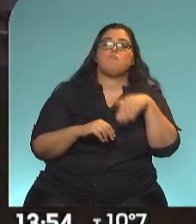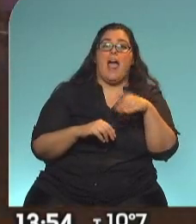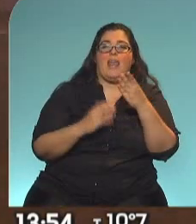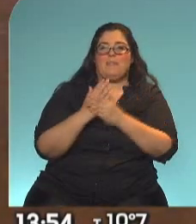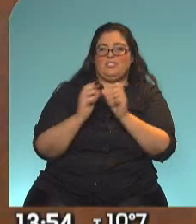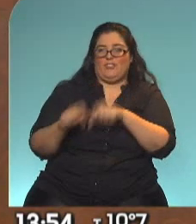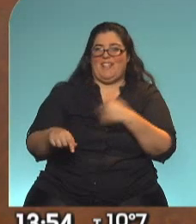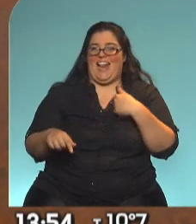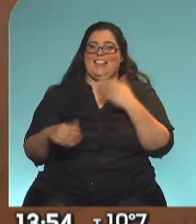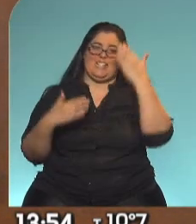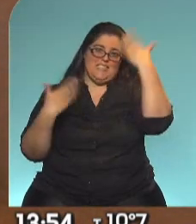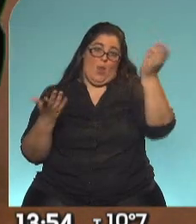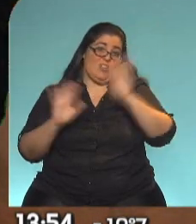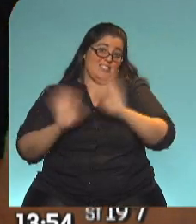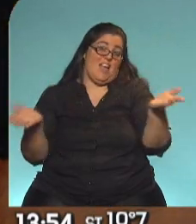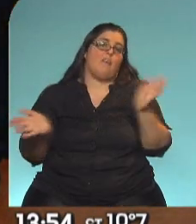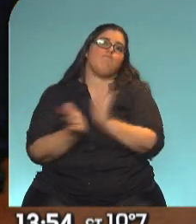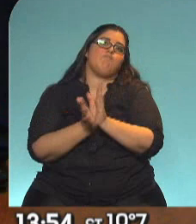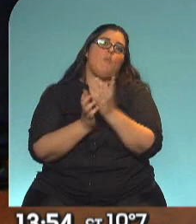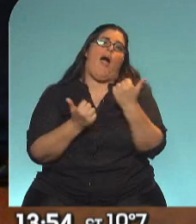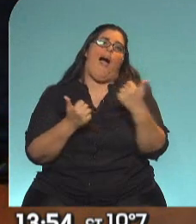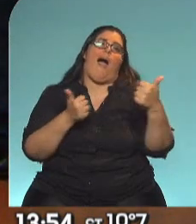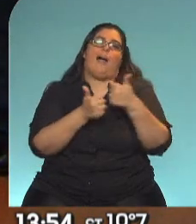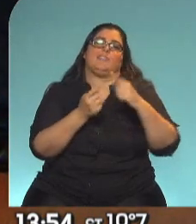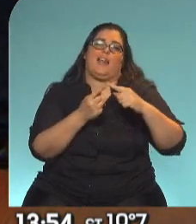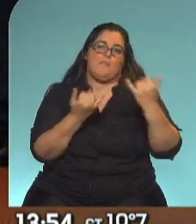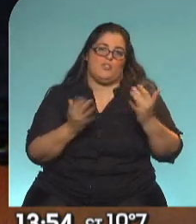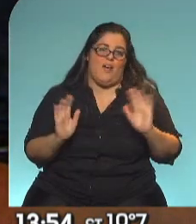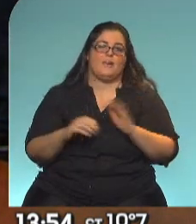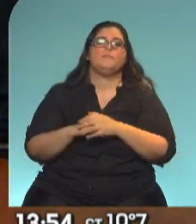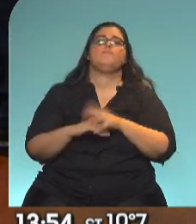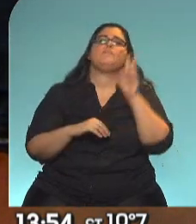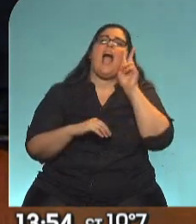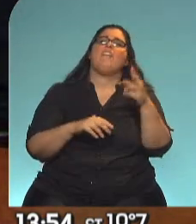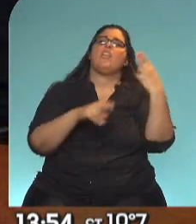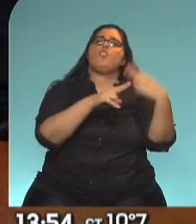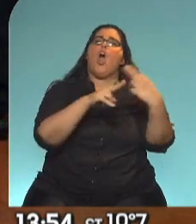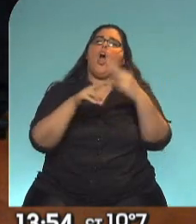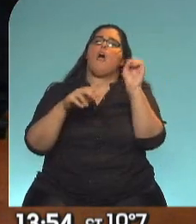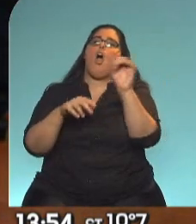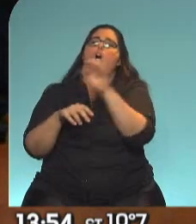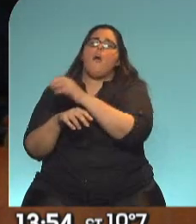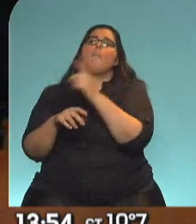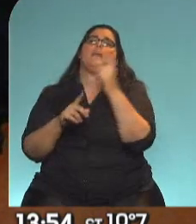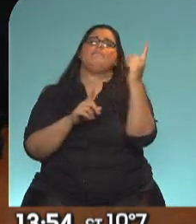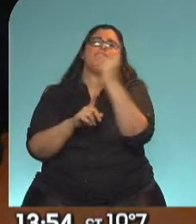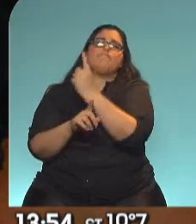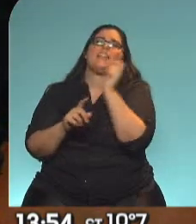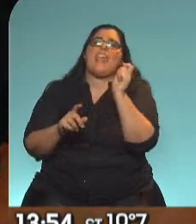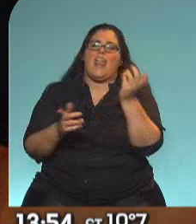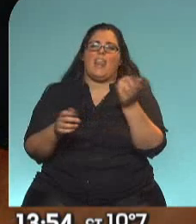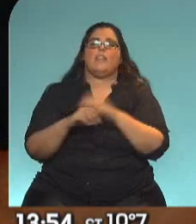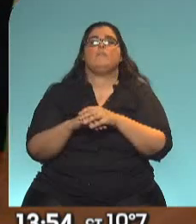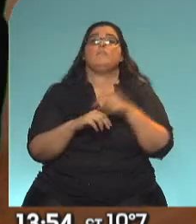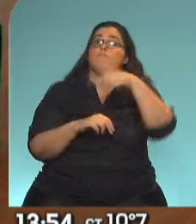así que ahí ya generando algún tipo de acercamiento. Y vamos a ver ahora algunos de los nombres, las figuras que empezaron a circular. Recordemos